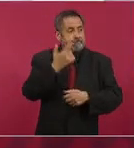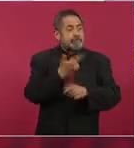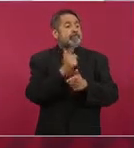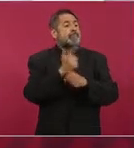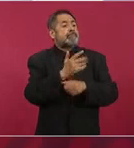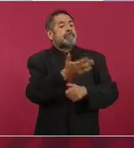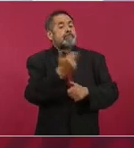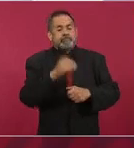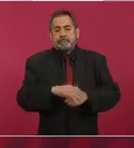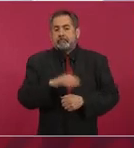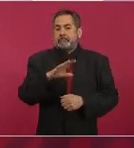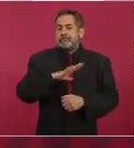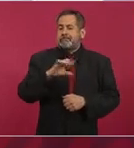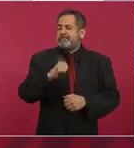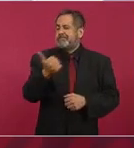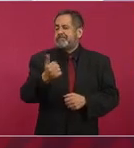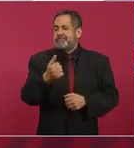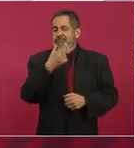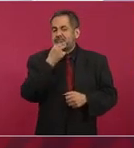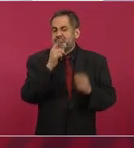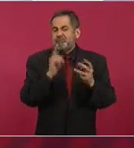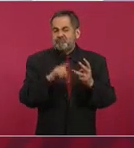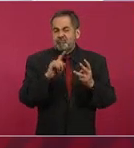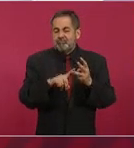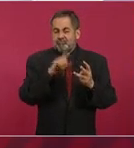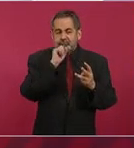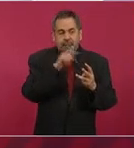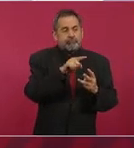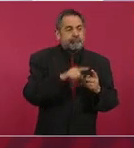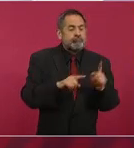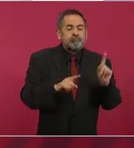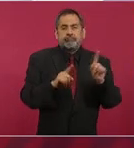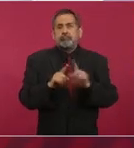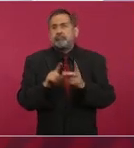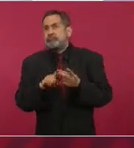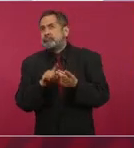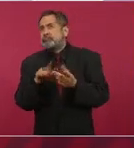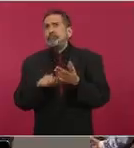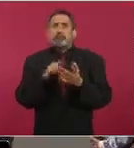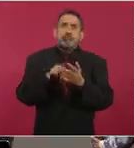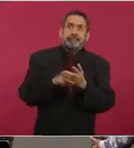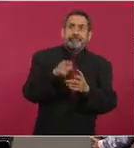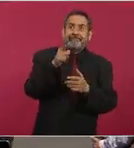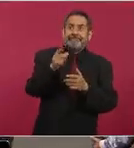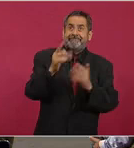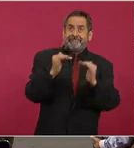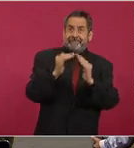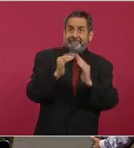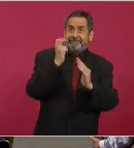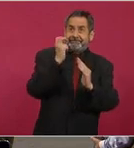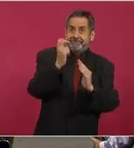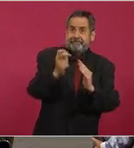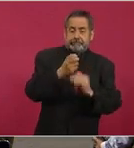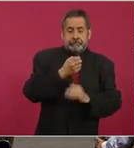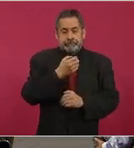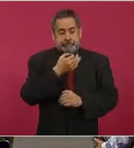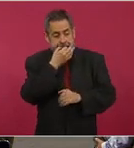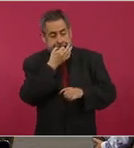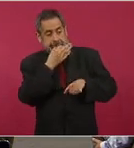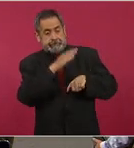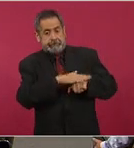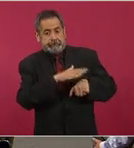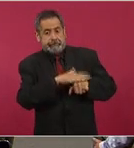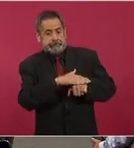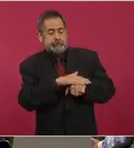horas antes va e identifica el domicilio de Armando Linares. Este es un caso que va